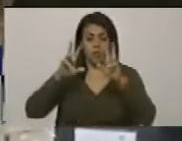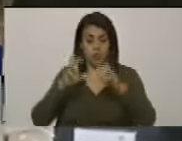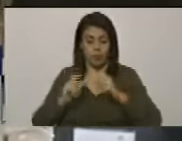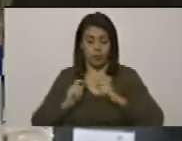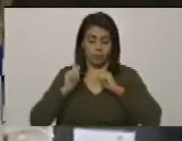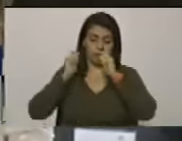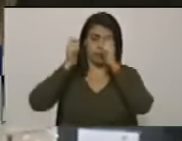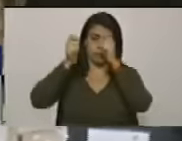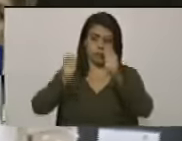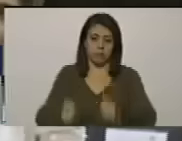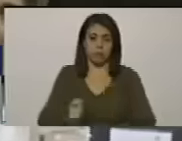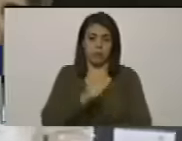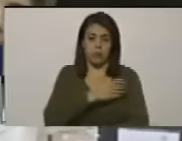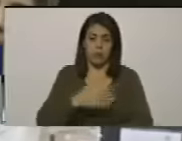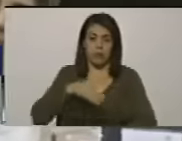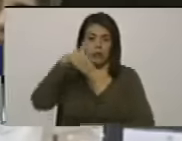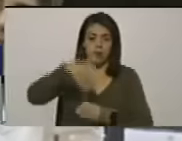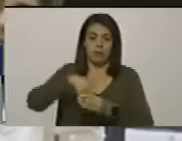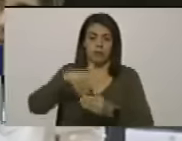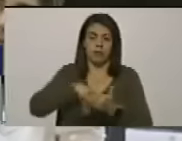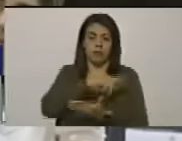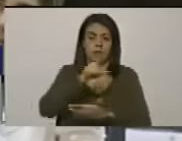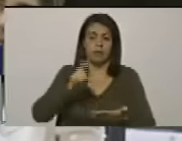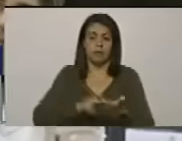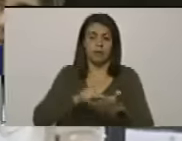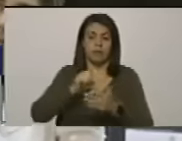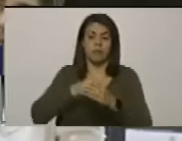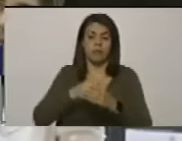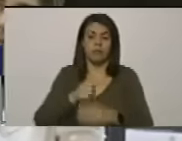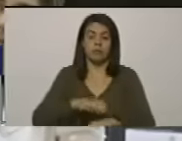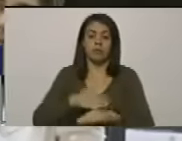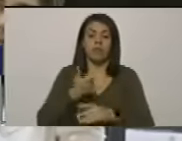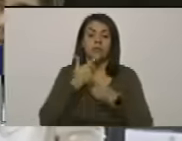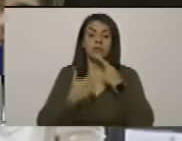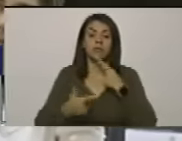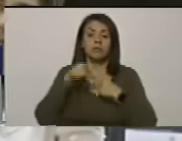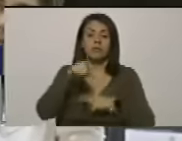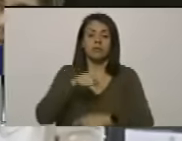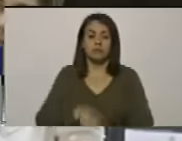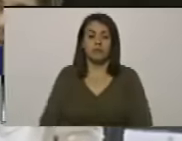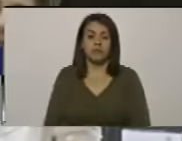en unos nuevos comicios universales directos y secretos así que